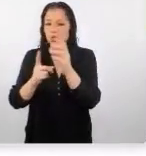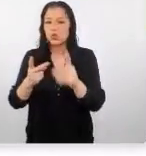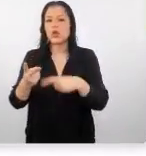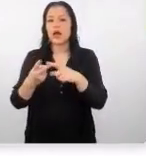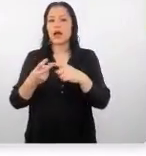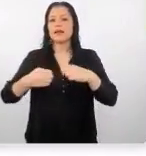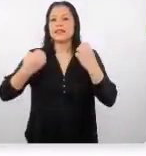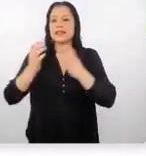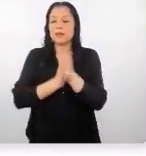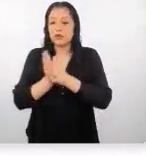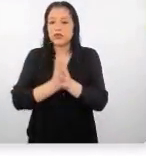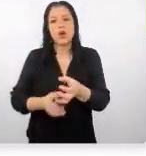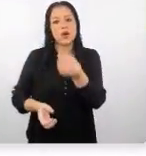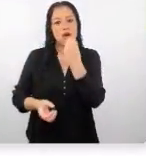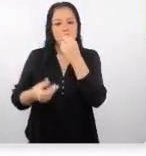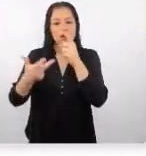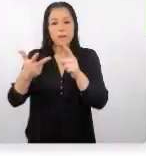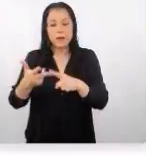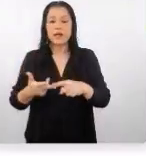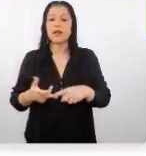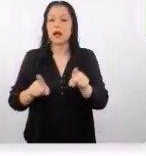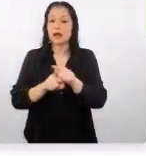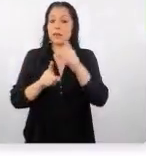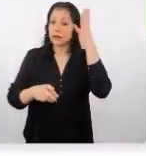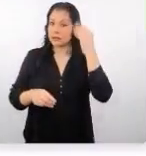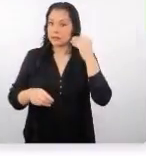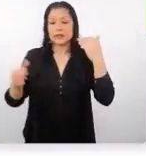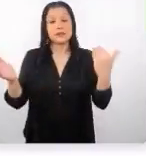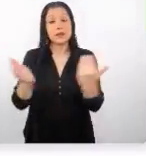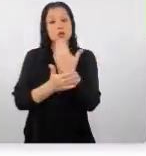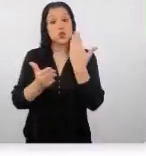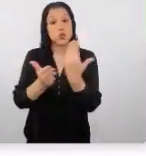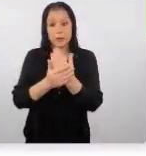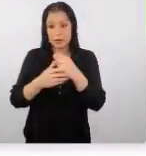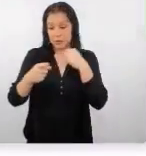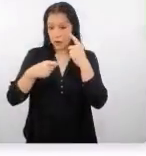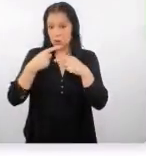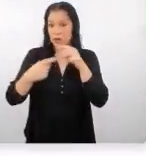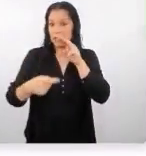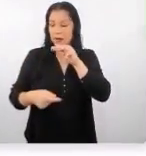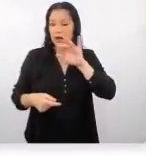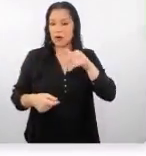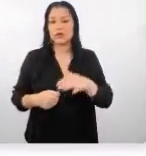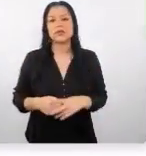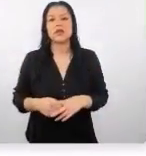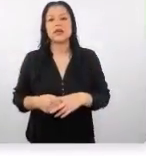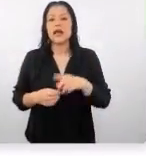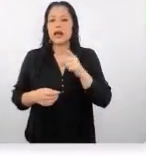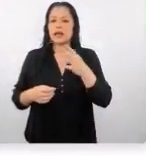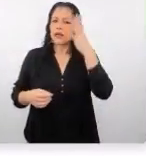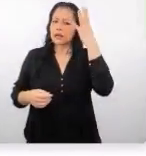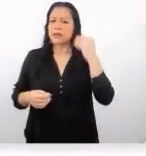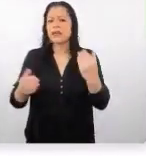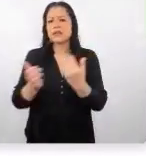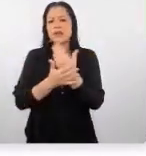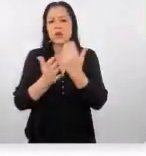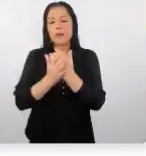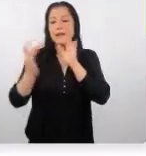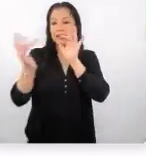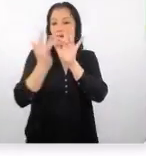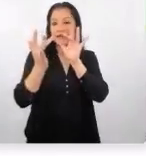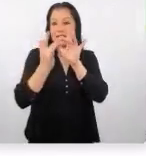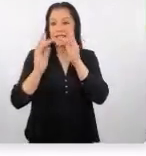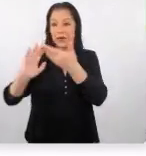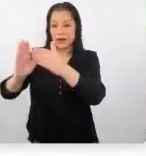aventura gastronomía y obviamente las experiencias nuevas como comentaba también María José esa experiencia nueva que te conecte con la comunidad